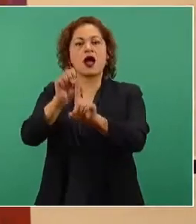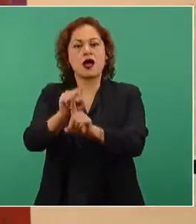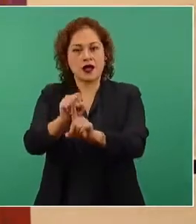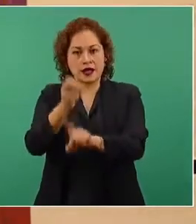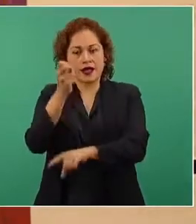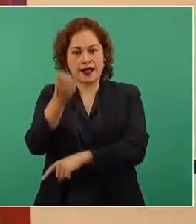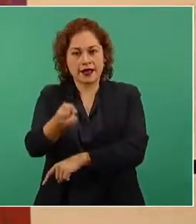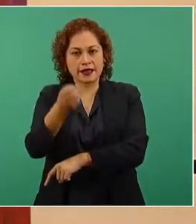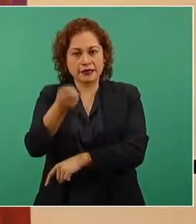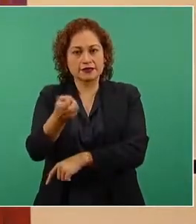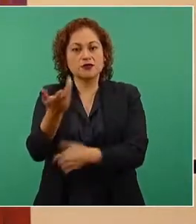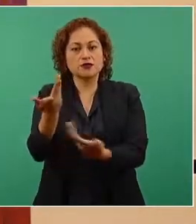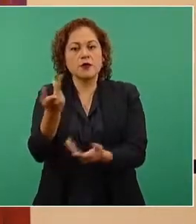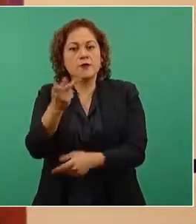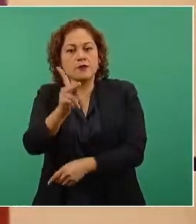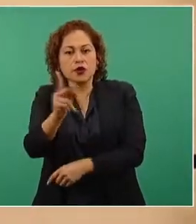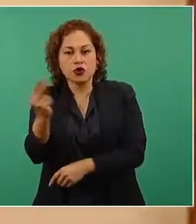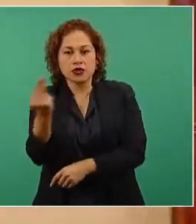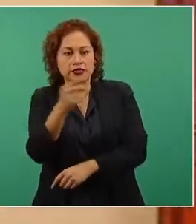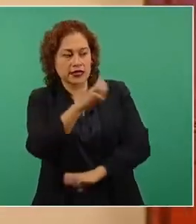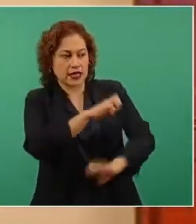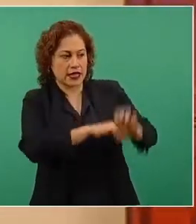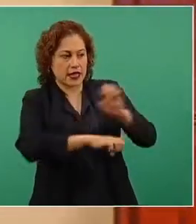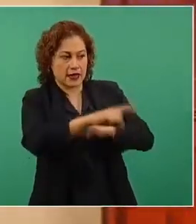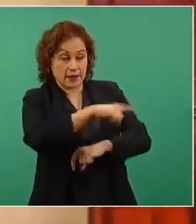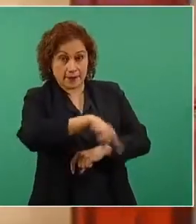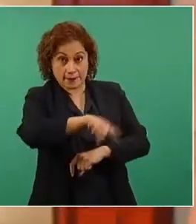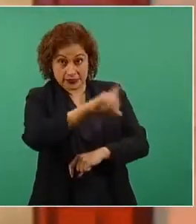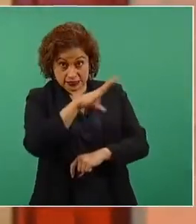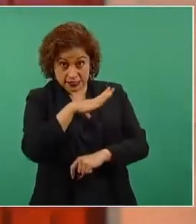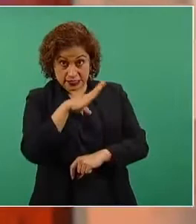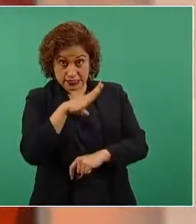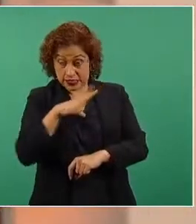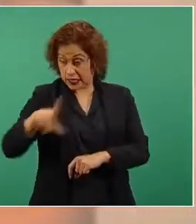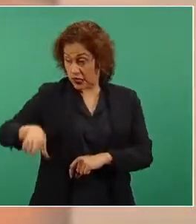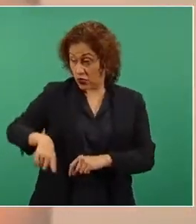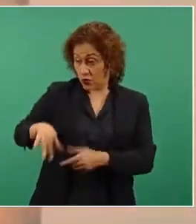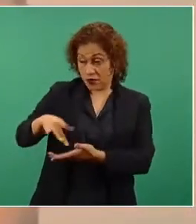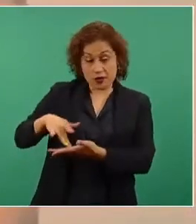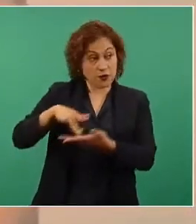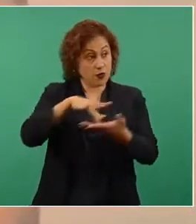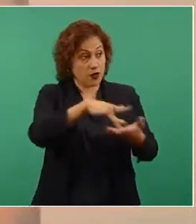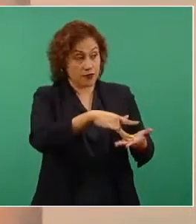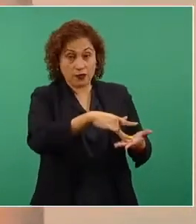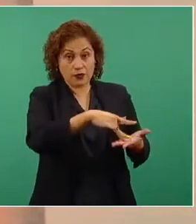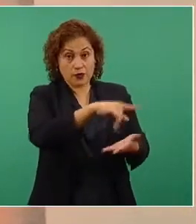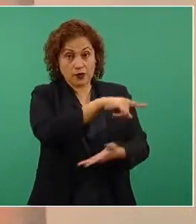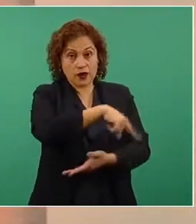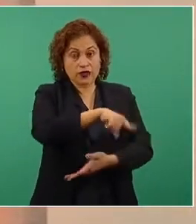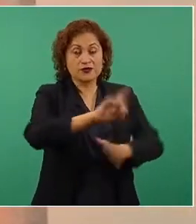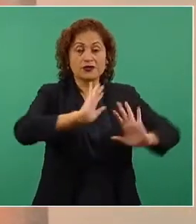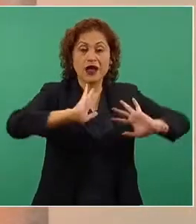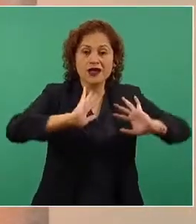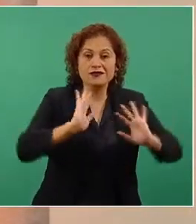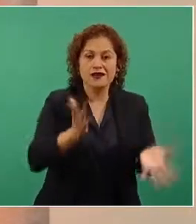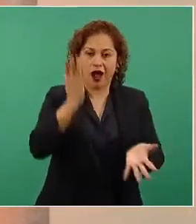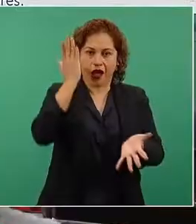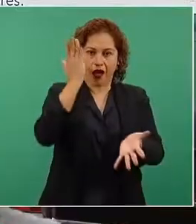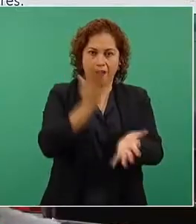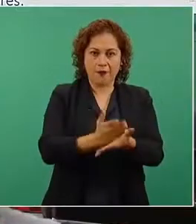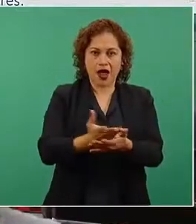empresas estas que han recibido estos subsidios dejen solamente de ampararse y obviamente